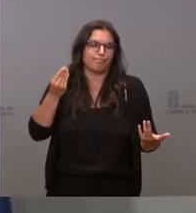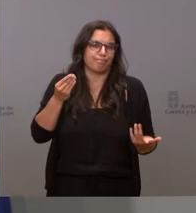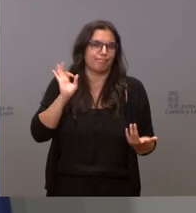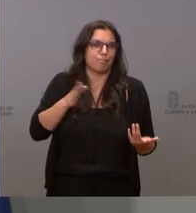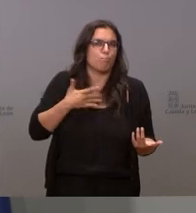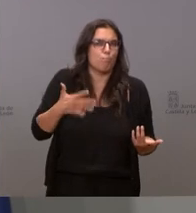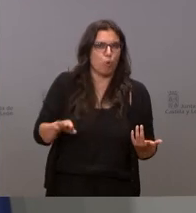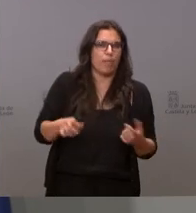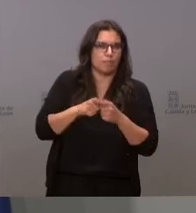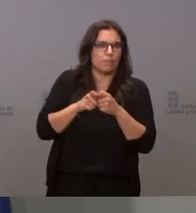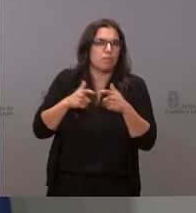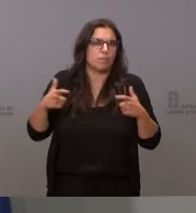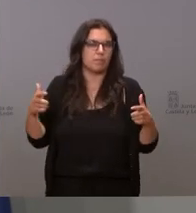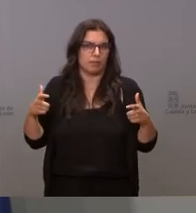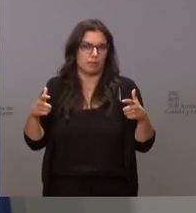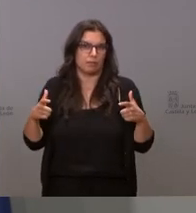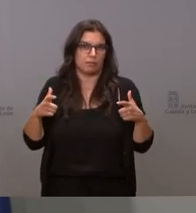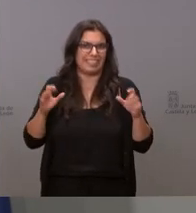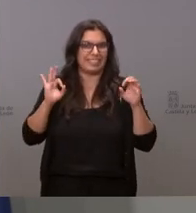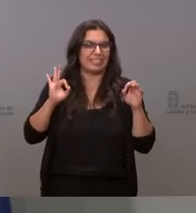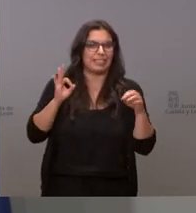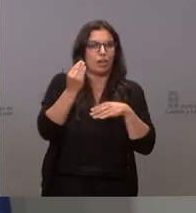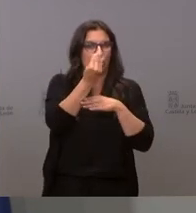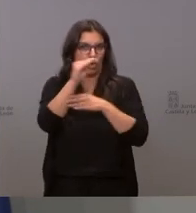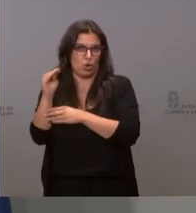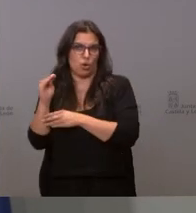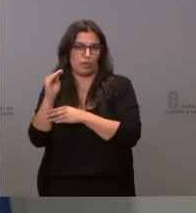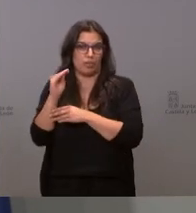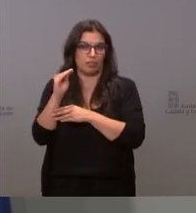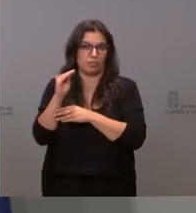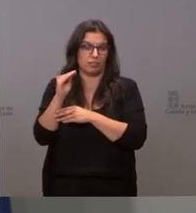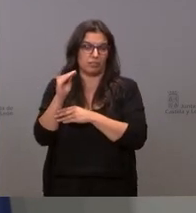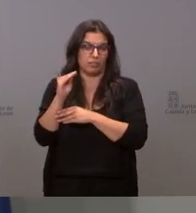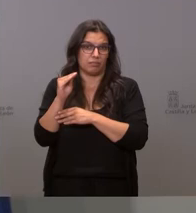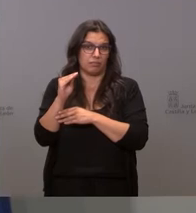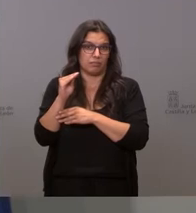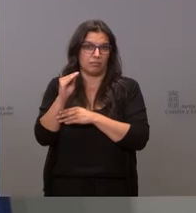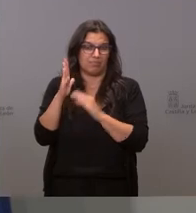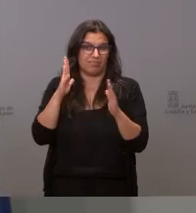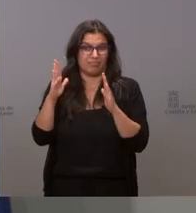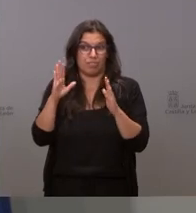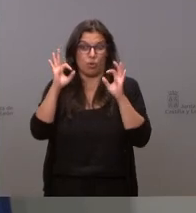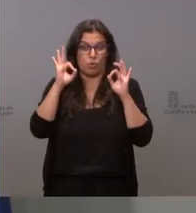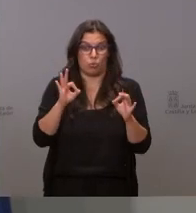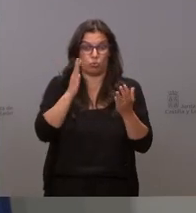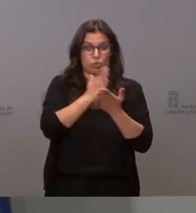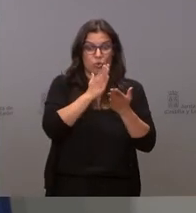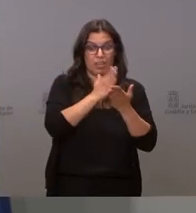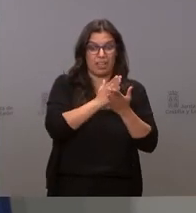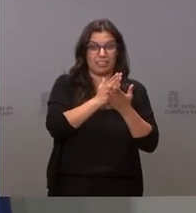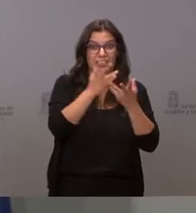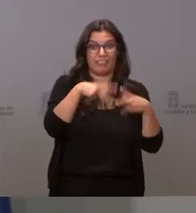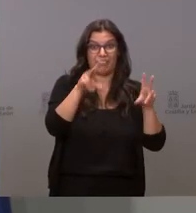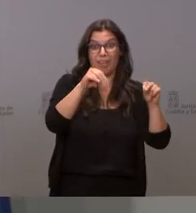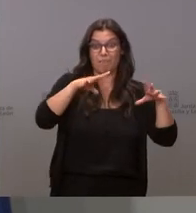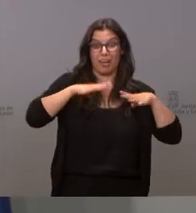un aumento de la incidencia en la población juvenil en la población que cuando se finaliza el periodo lectivo es que nos ha pasado